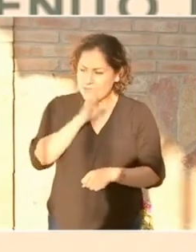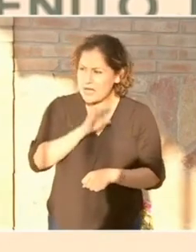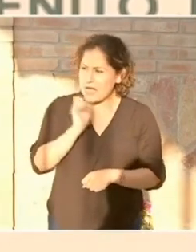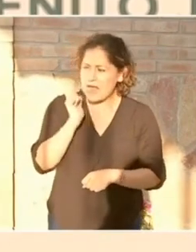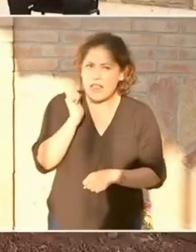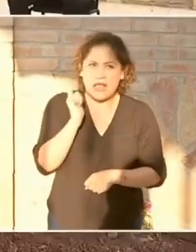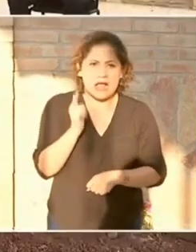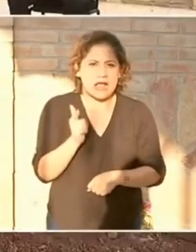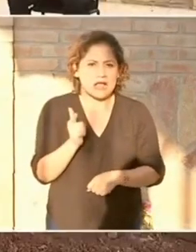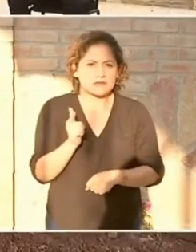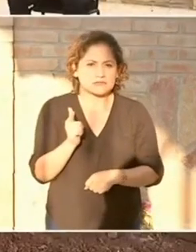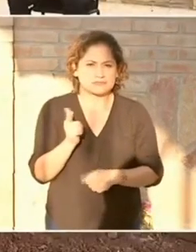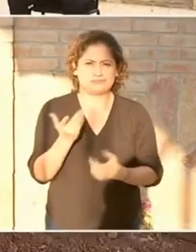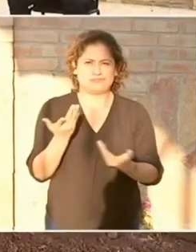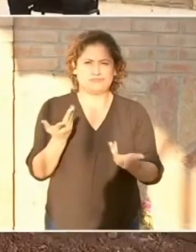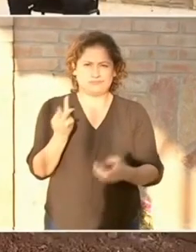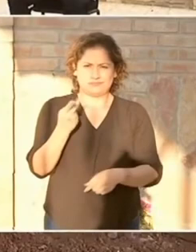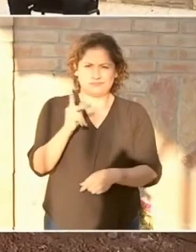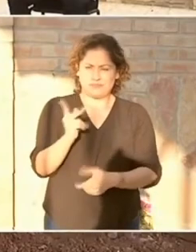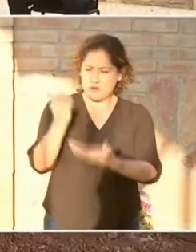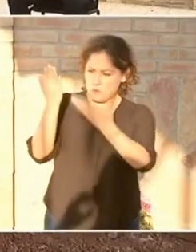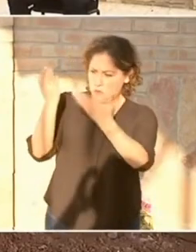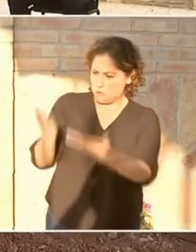lo veo renovado.